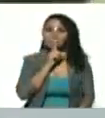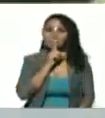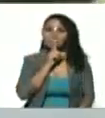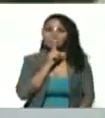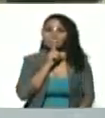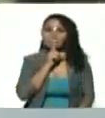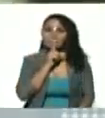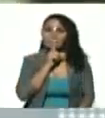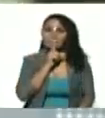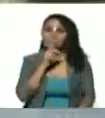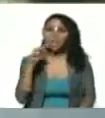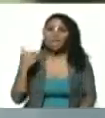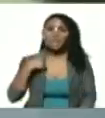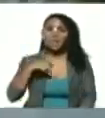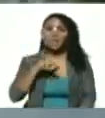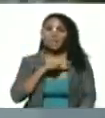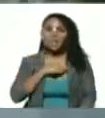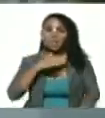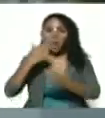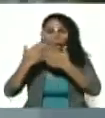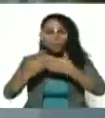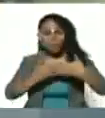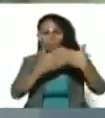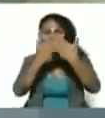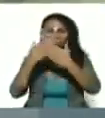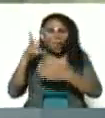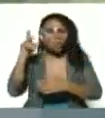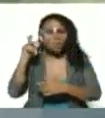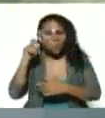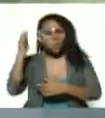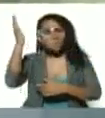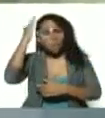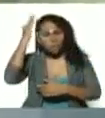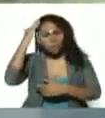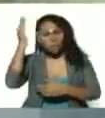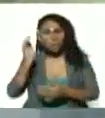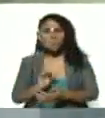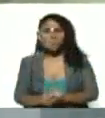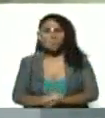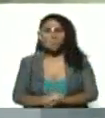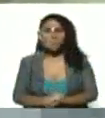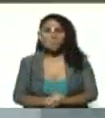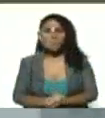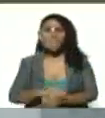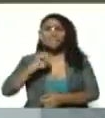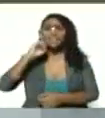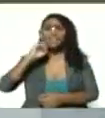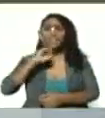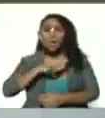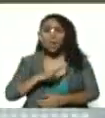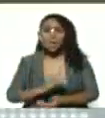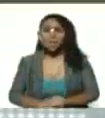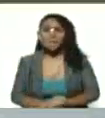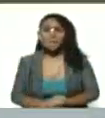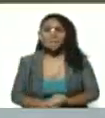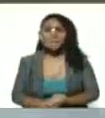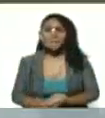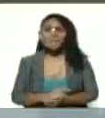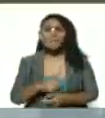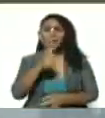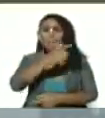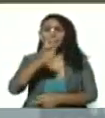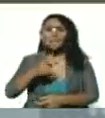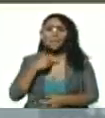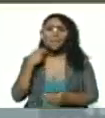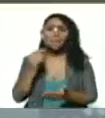Nosotros habíamos estudiado, escuchado y sabíamos de la historia de los mártires